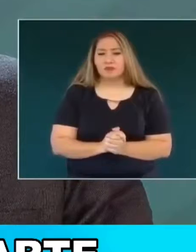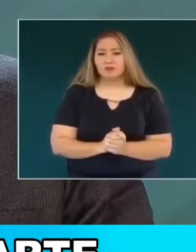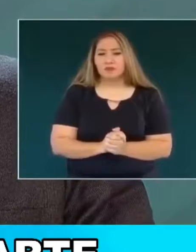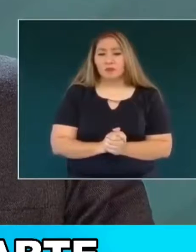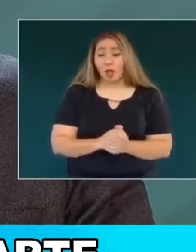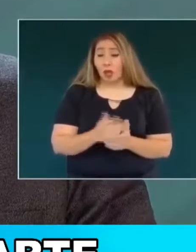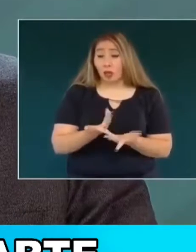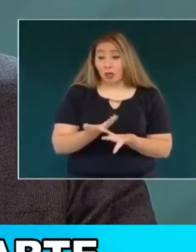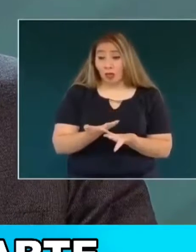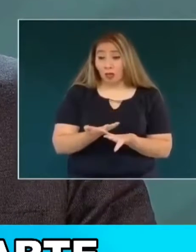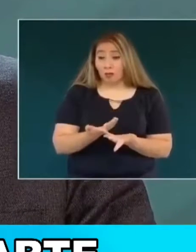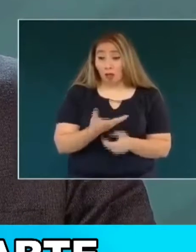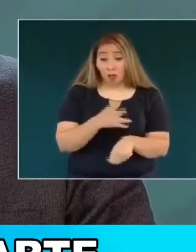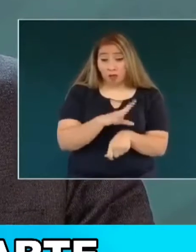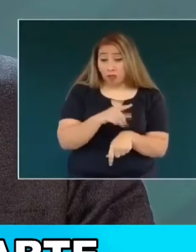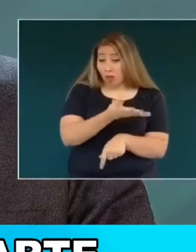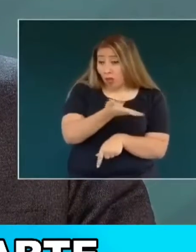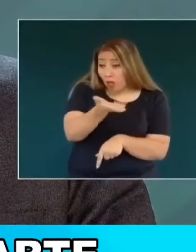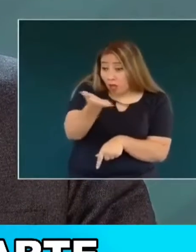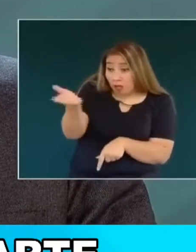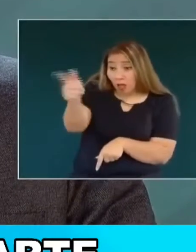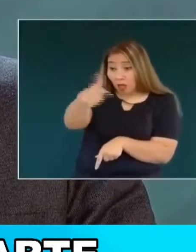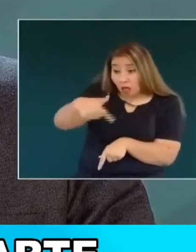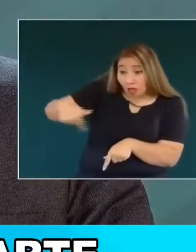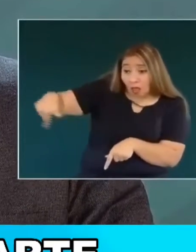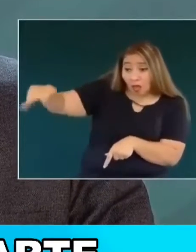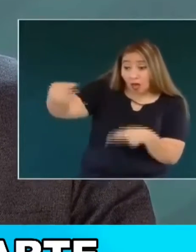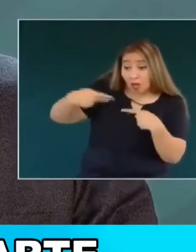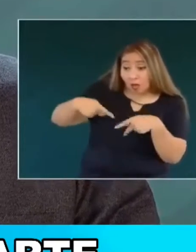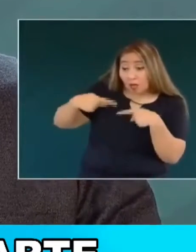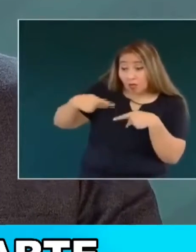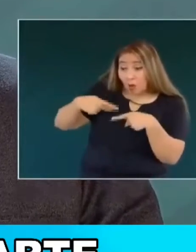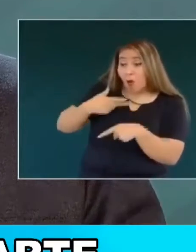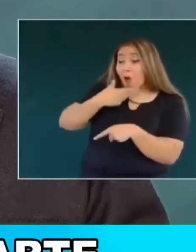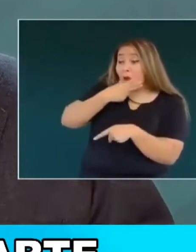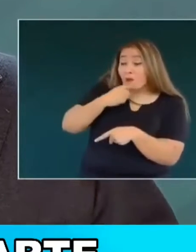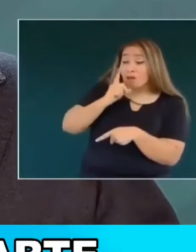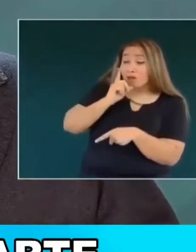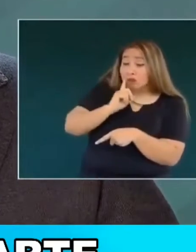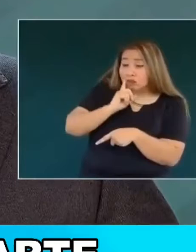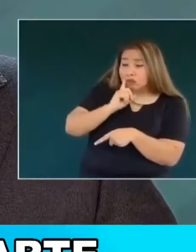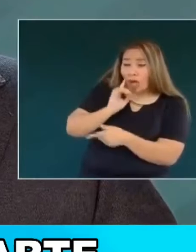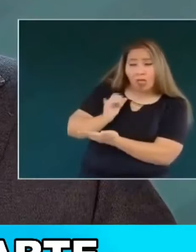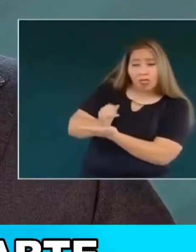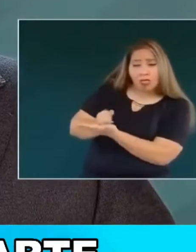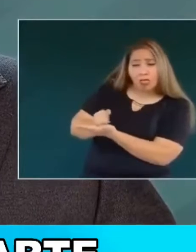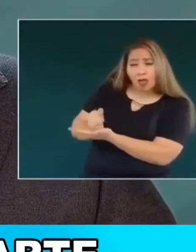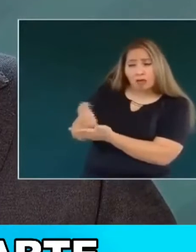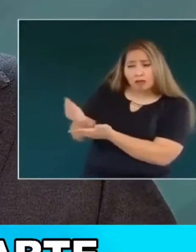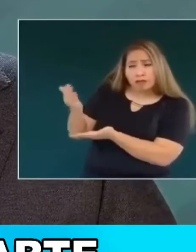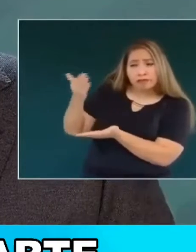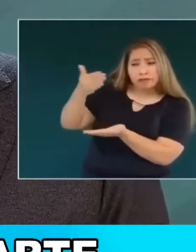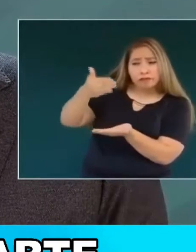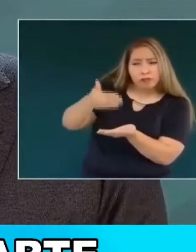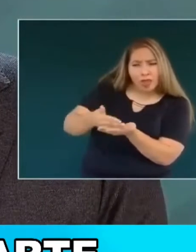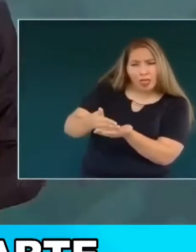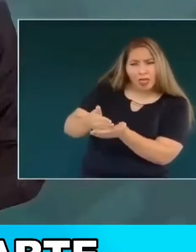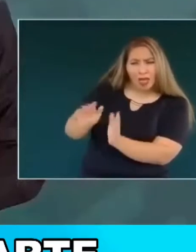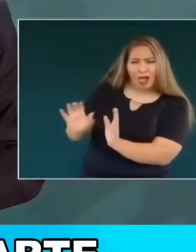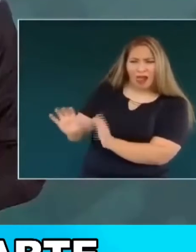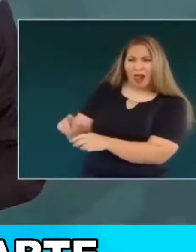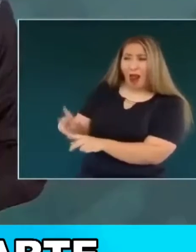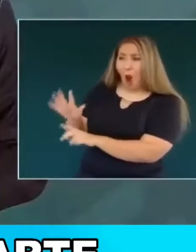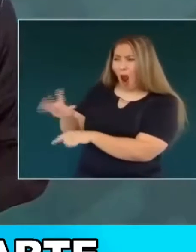todas estas elecciones. Ya saben, le van a bajar al tono. Tanto Movimiento Ciudadano, Movimiento Ciudadano como Acción Nacional y otros demás partidos van a ver que le van a bajar.